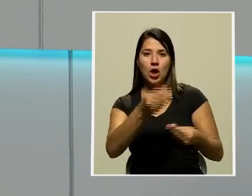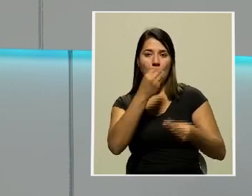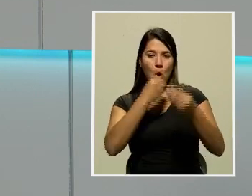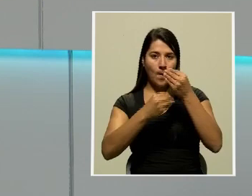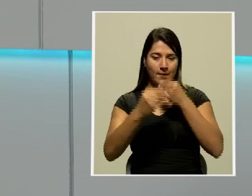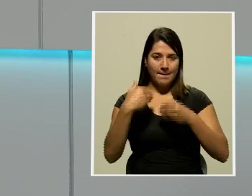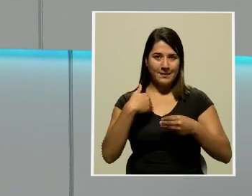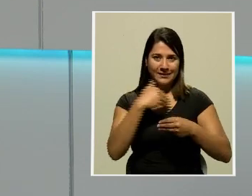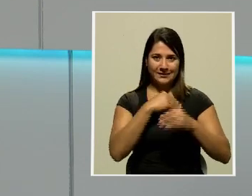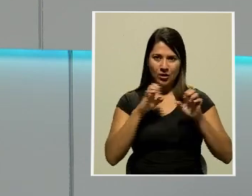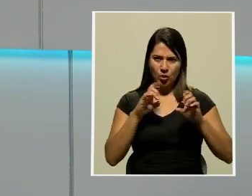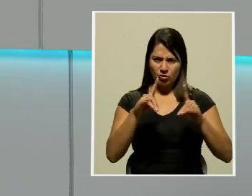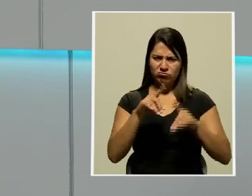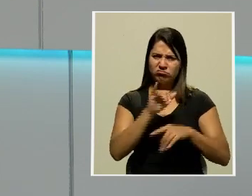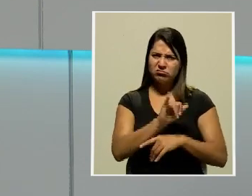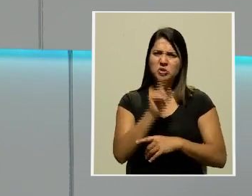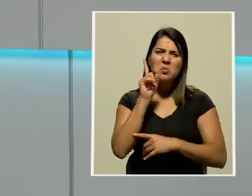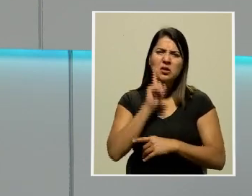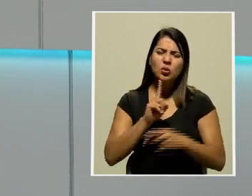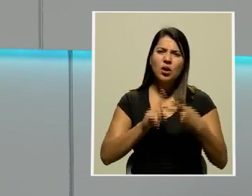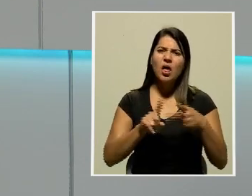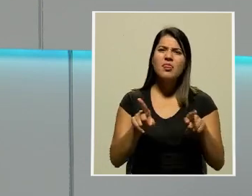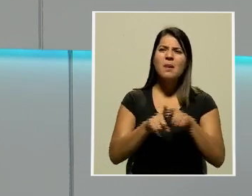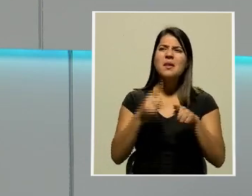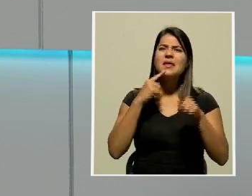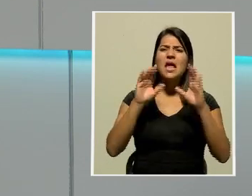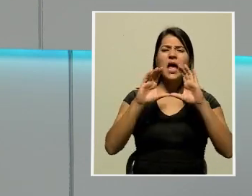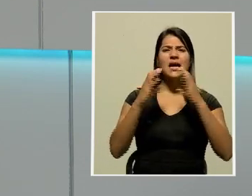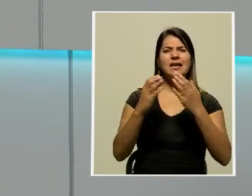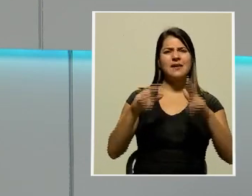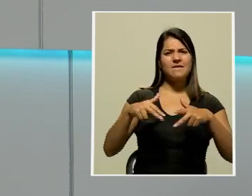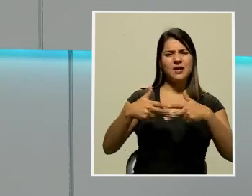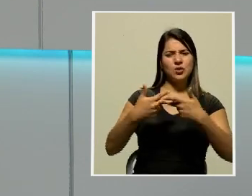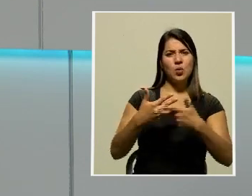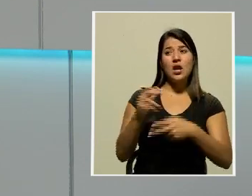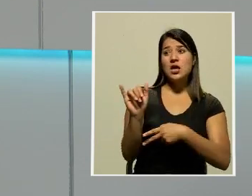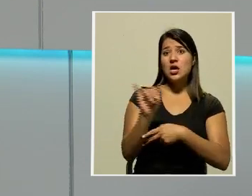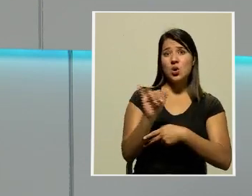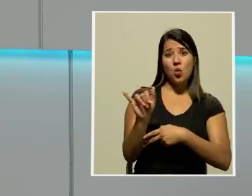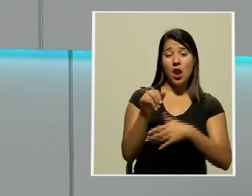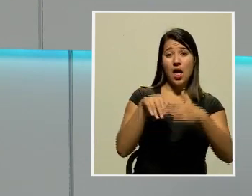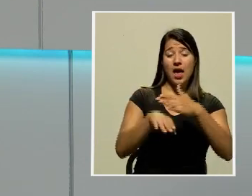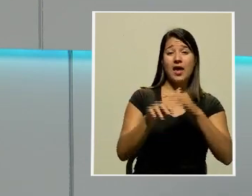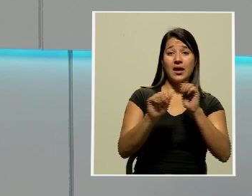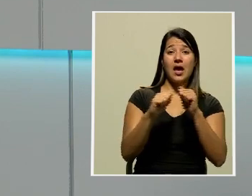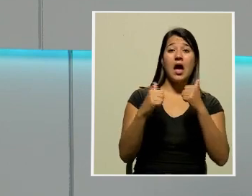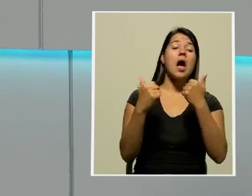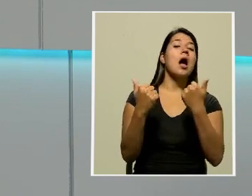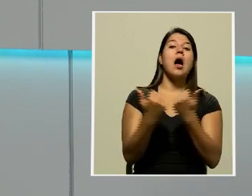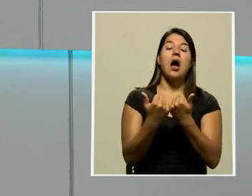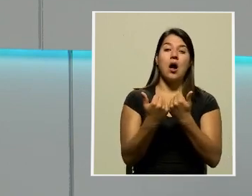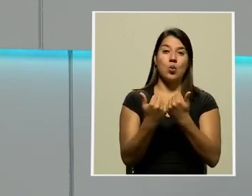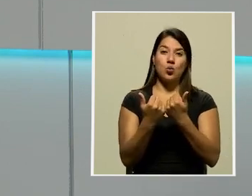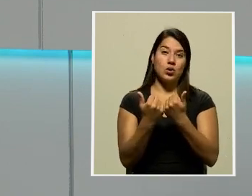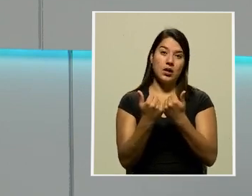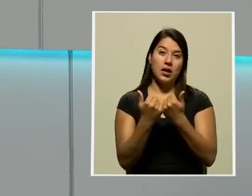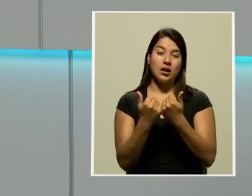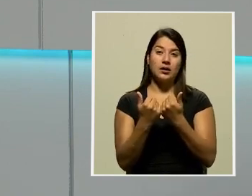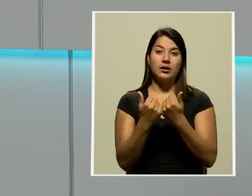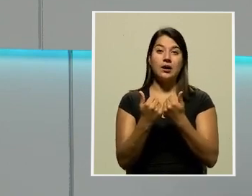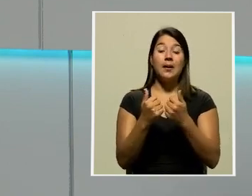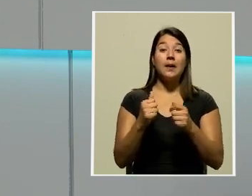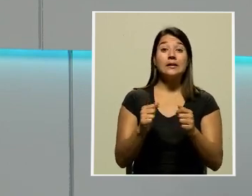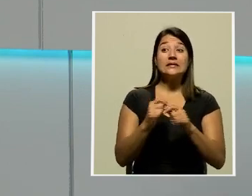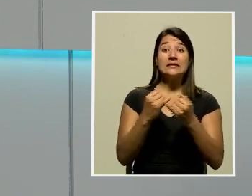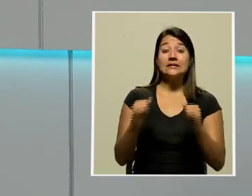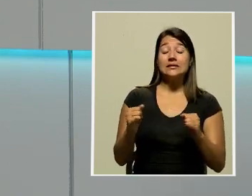cierto. También argumenta que las clases virtuales serán exactamente iguales en las aulas pese a las condiciones tecnológicas que no lo